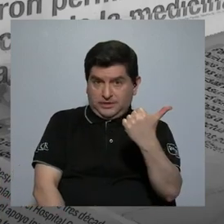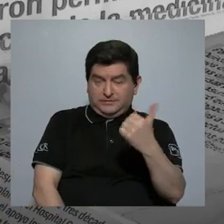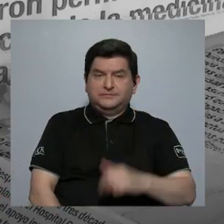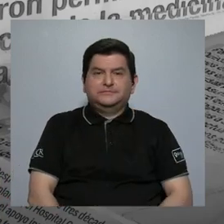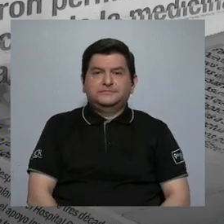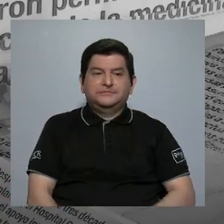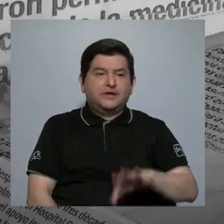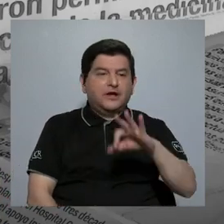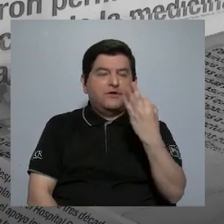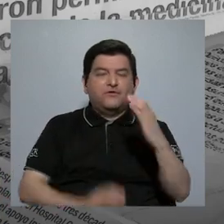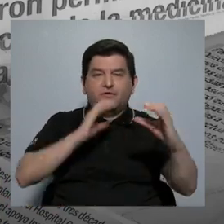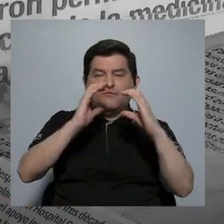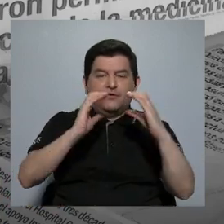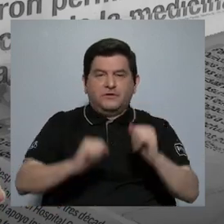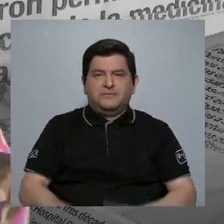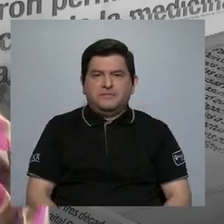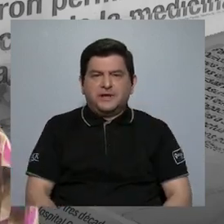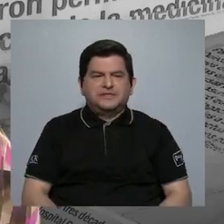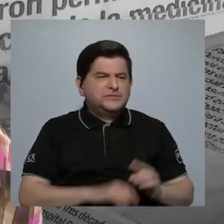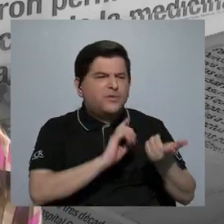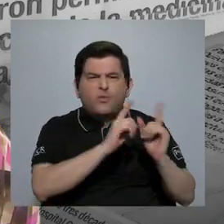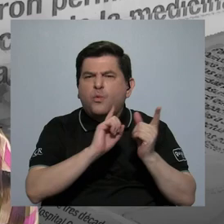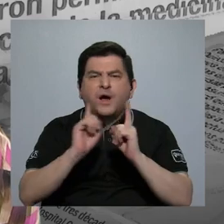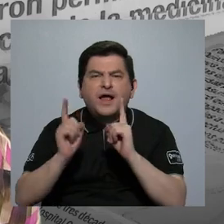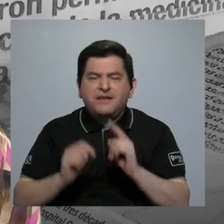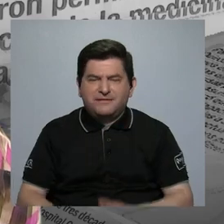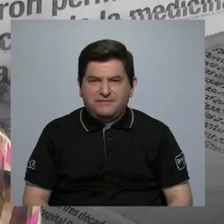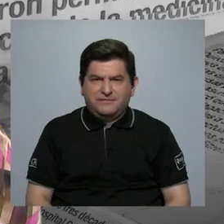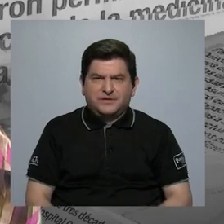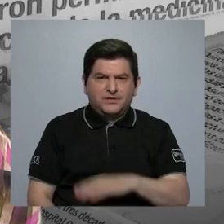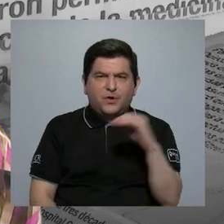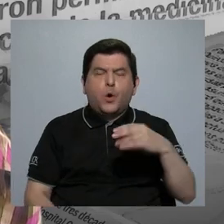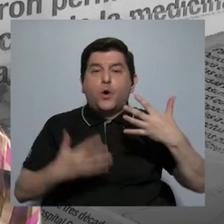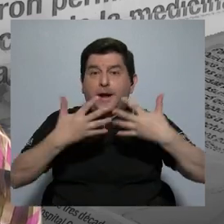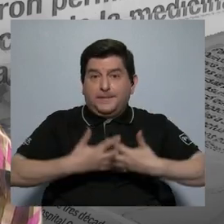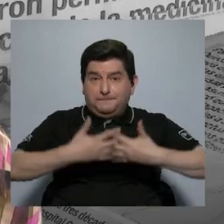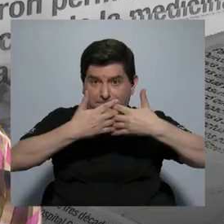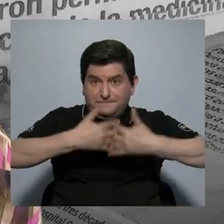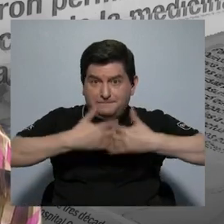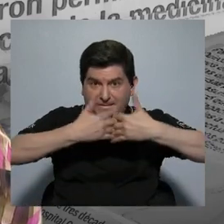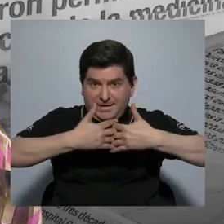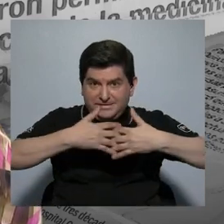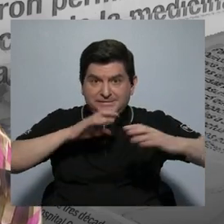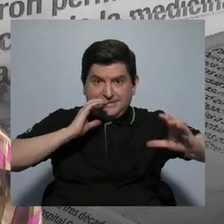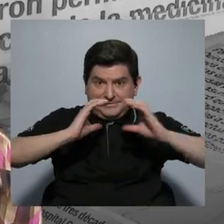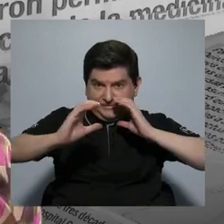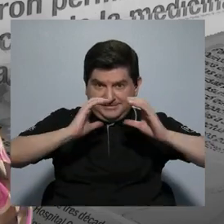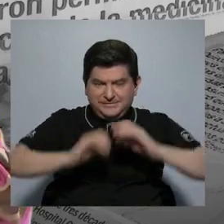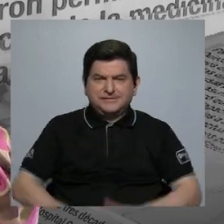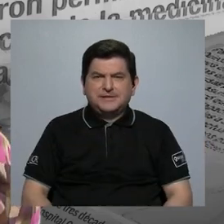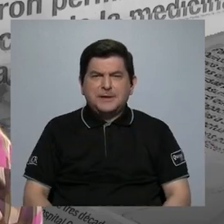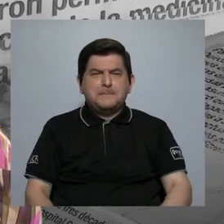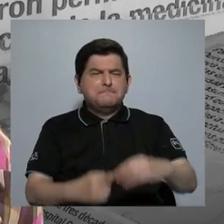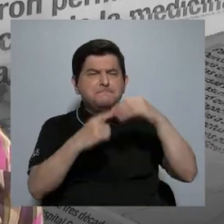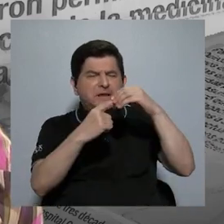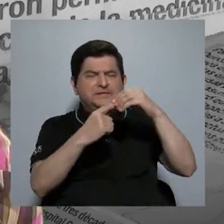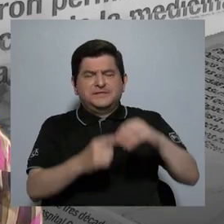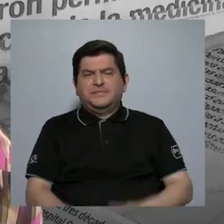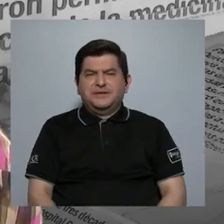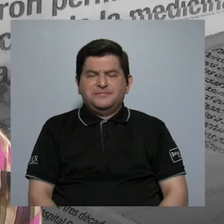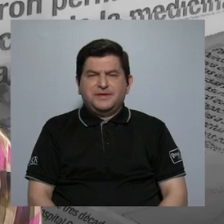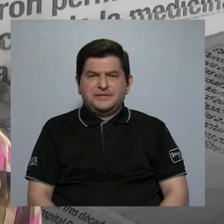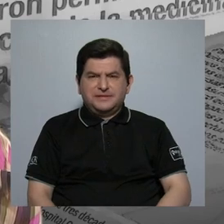otra es por medios de comunicación. ¿Cuáles son los medios de comunicación o las empresas de comunicación que más